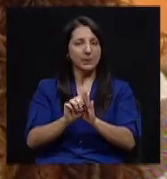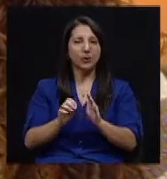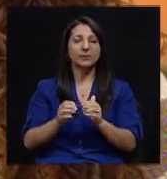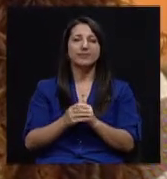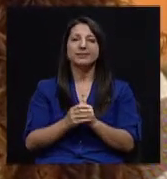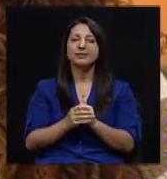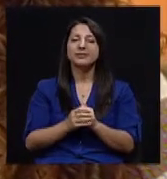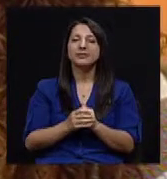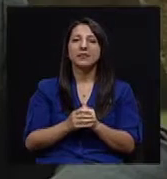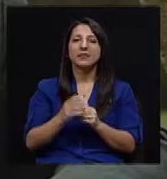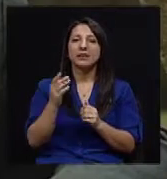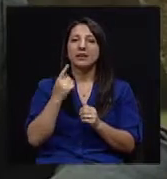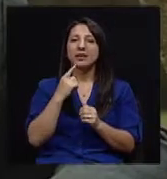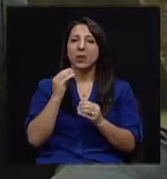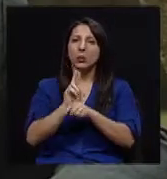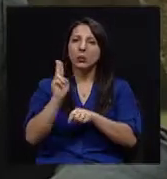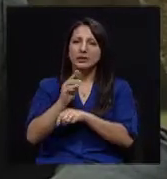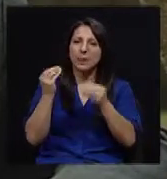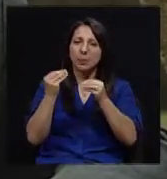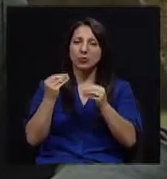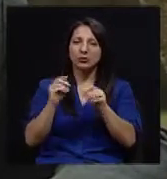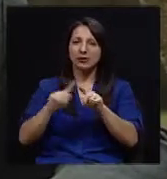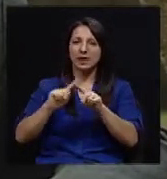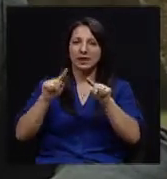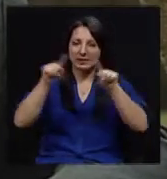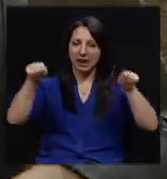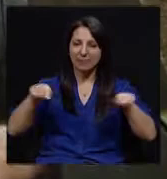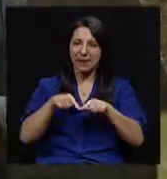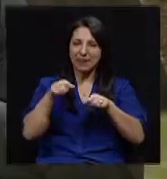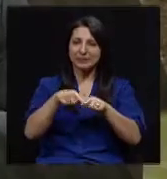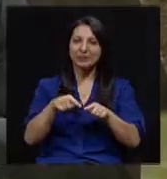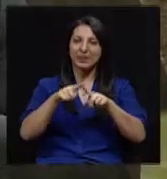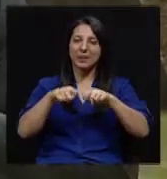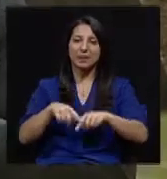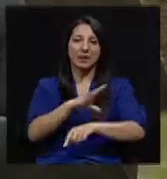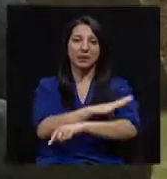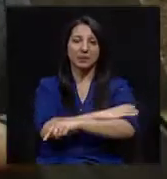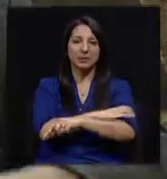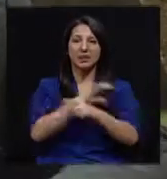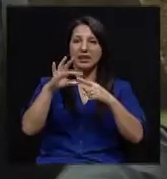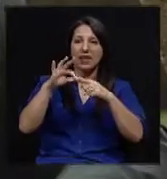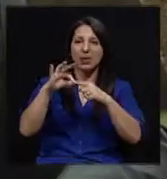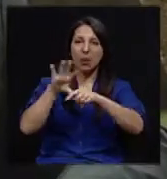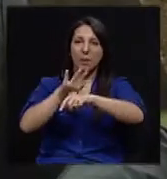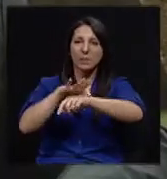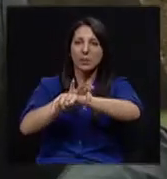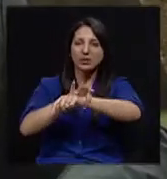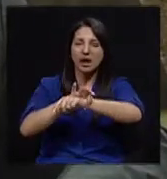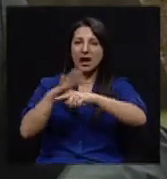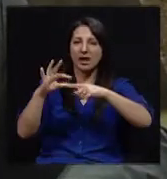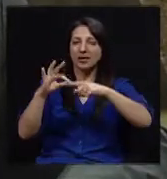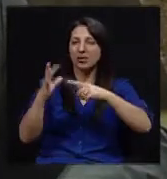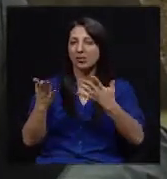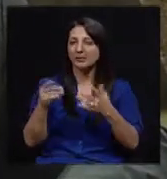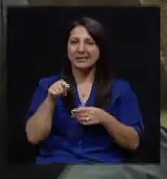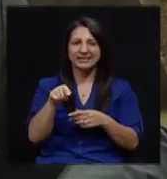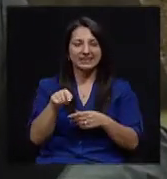sobreutilizan aparatos que miden la presión arterial en el dedo, en la muñeca, y que son muy